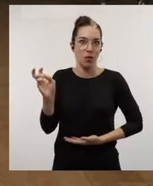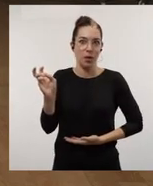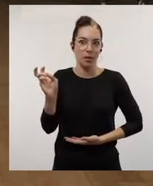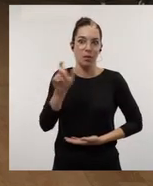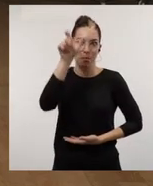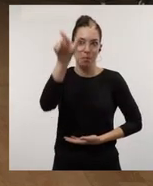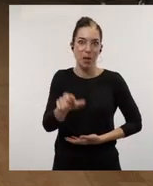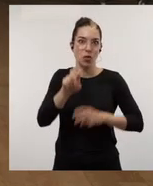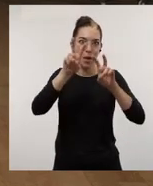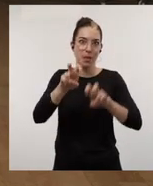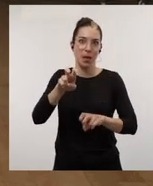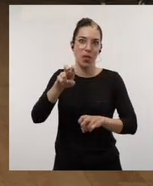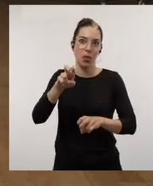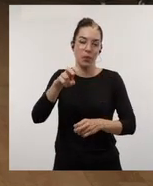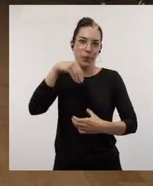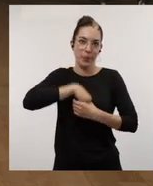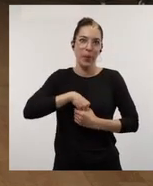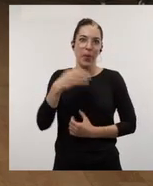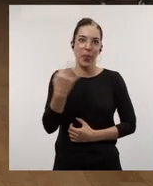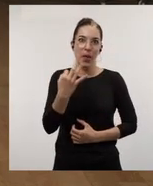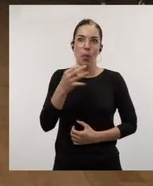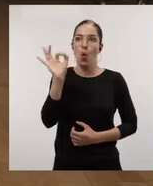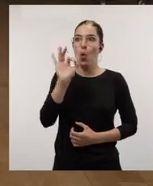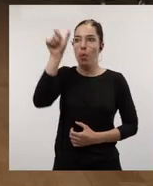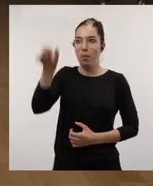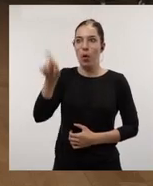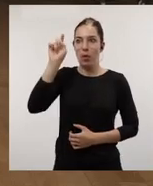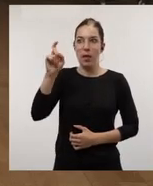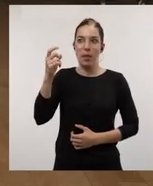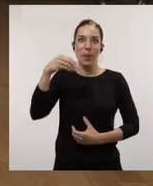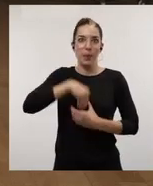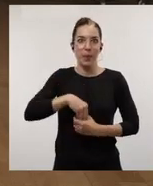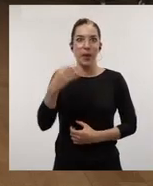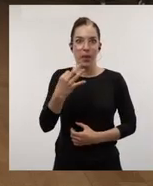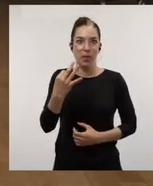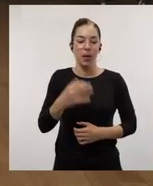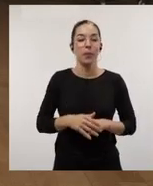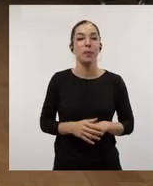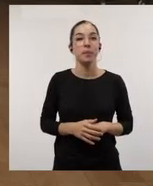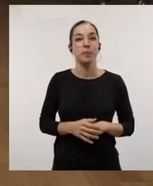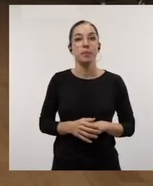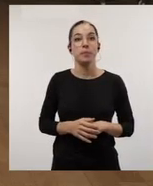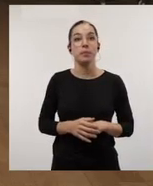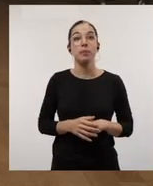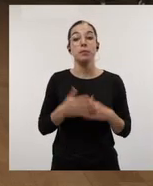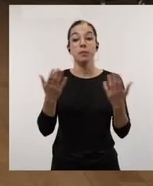competencias que tiene que tener un investigador y un docente igualmente. Entonces, en este sentido,